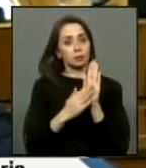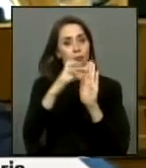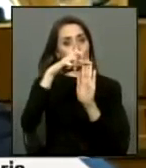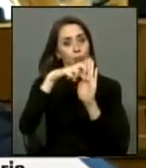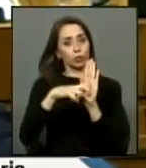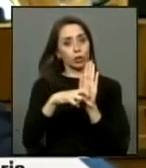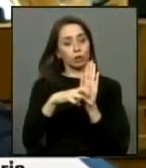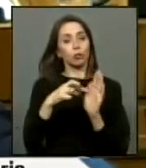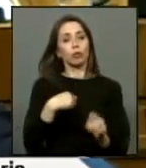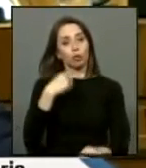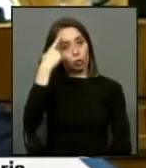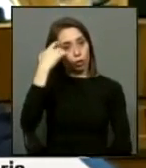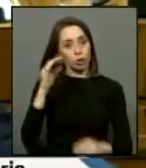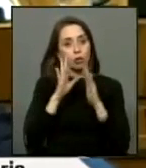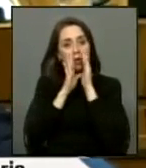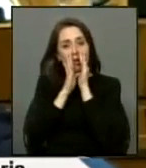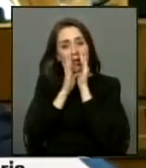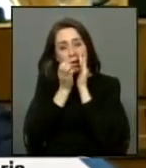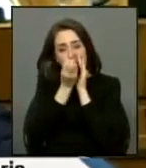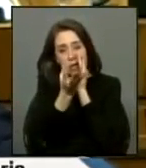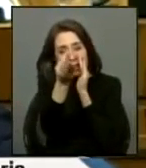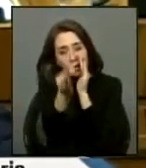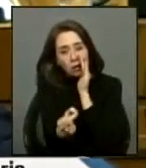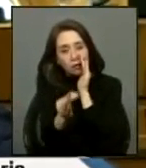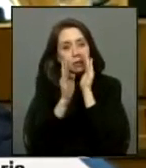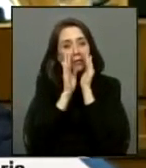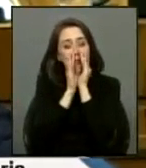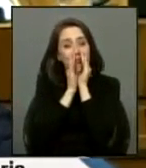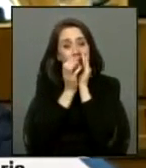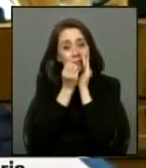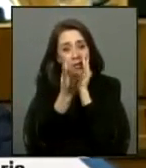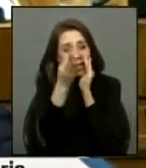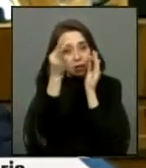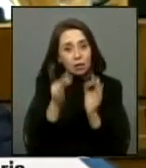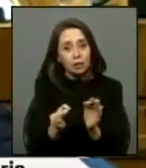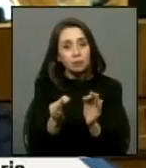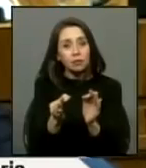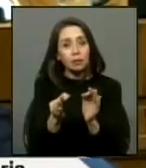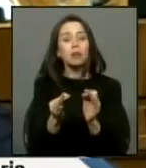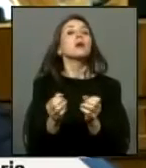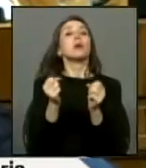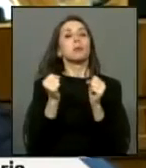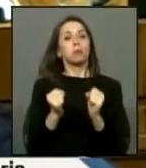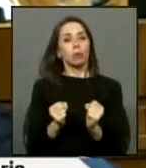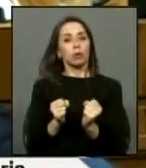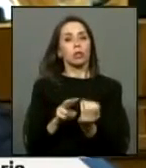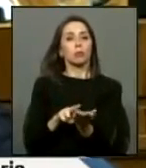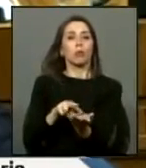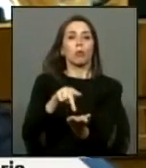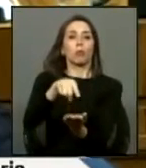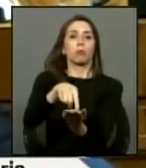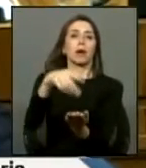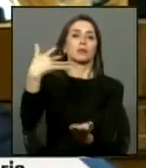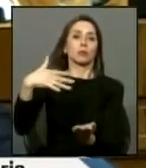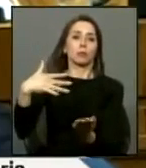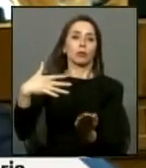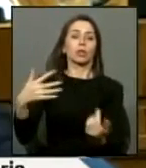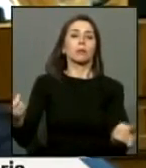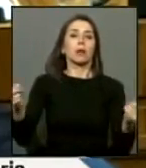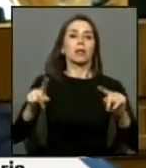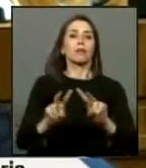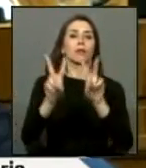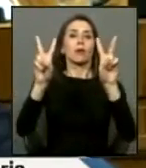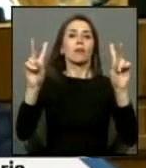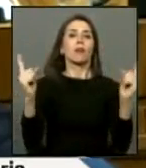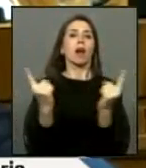creo sinceramente sinceramente sinceramente que podemos dar un paso importante para la reconciliación del